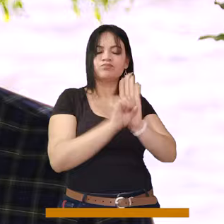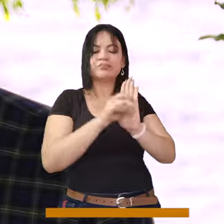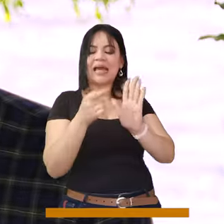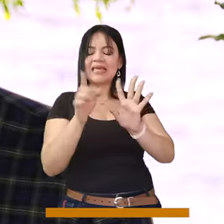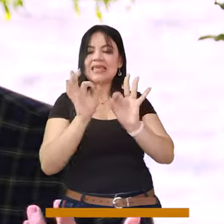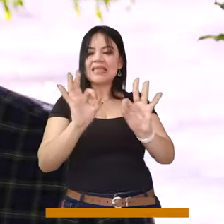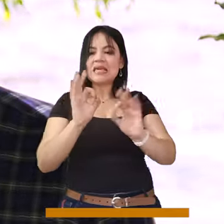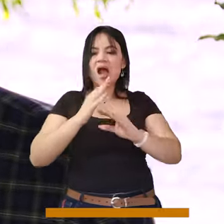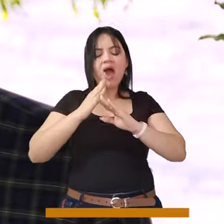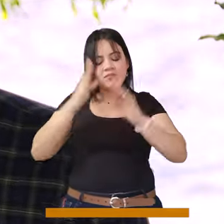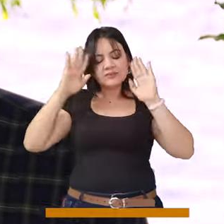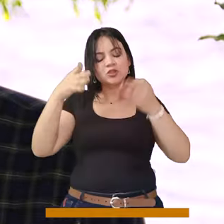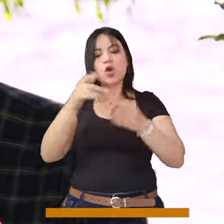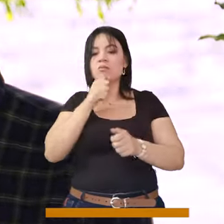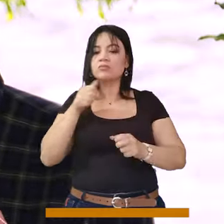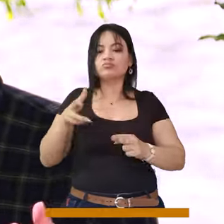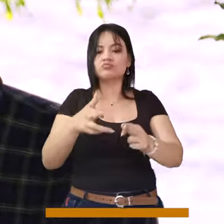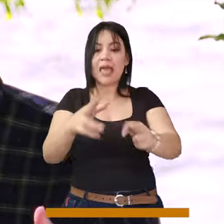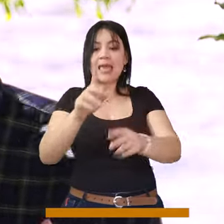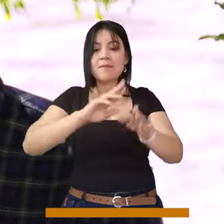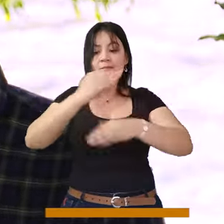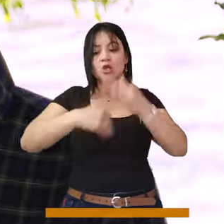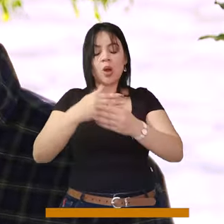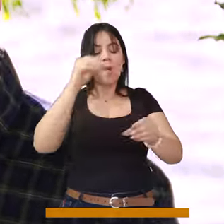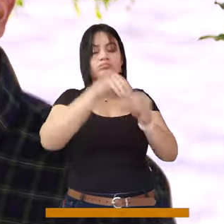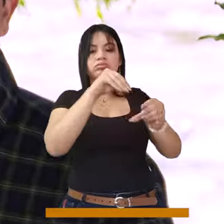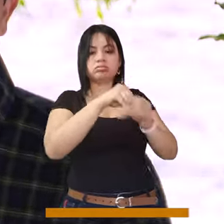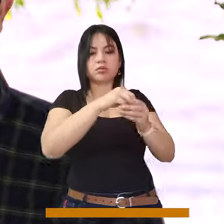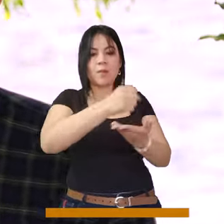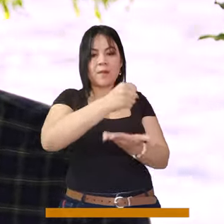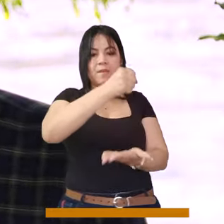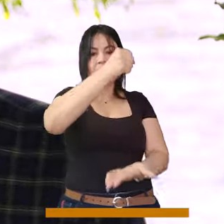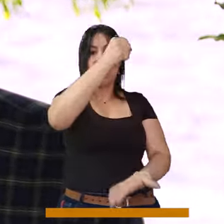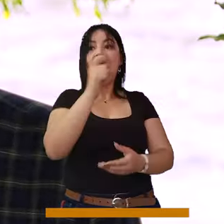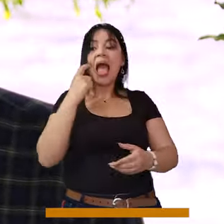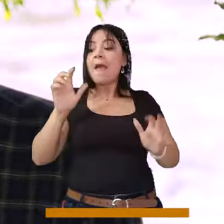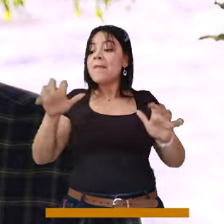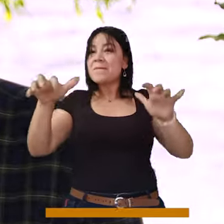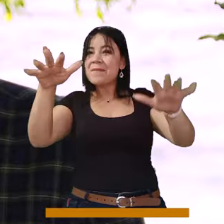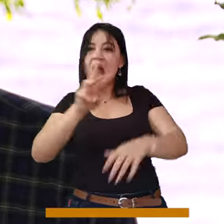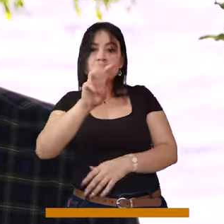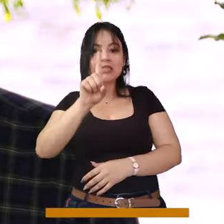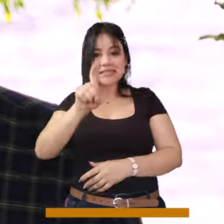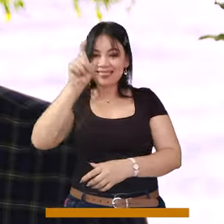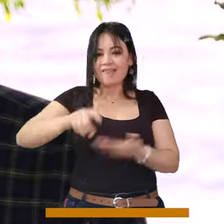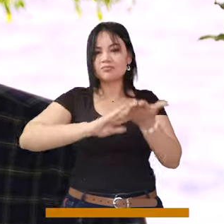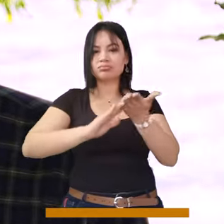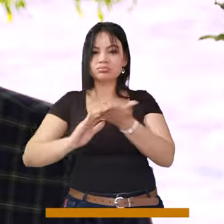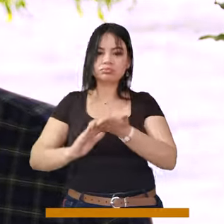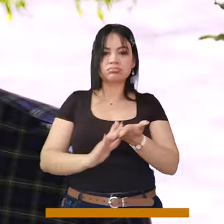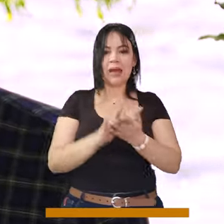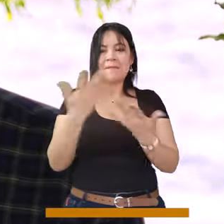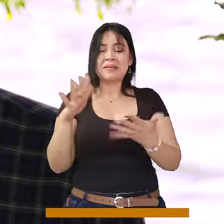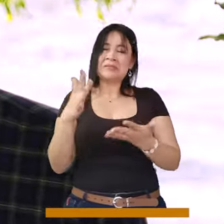ProRío para todos los contratos de prestación de servicios y empezar a hacer una bolsa para poder intervenir esos 86 puntos críticos. Porque